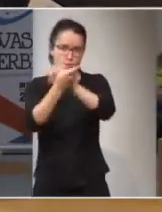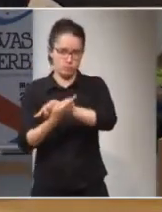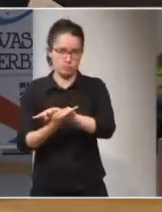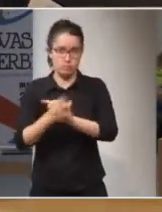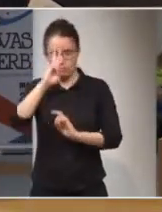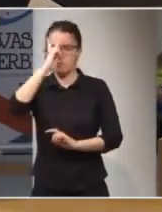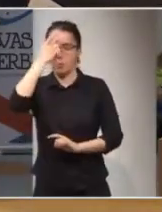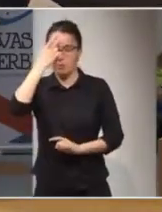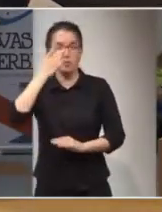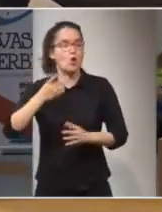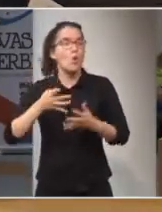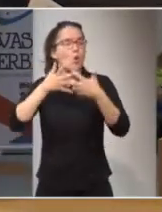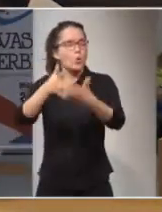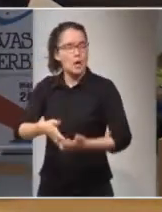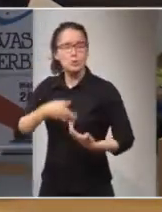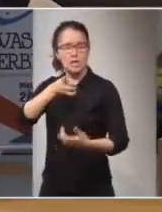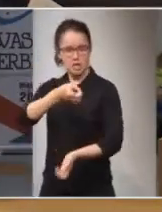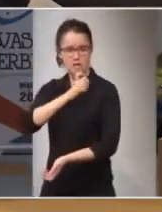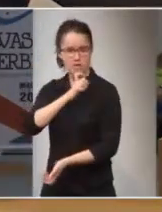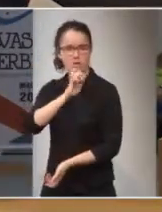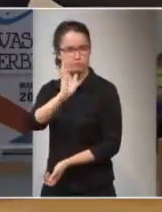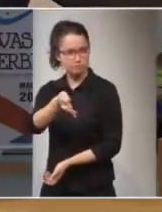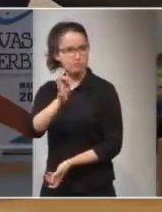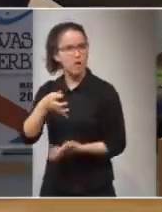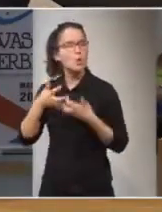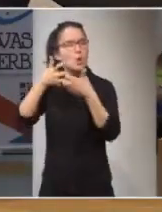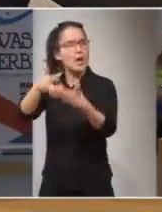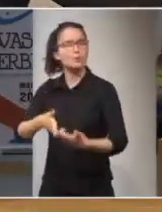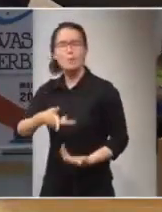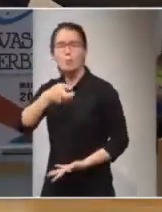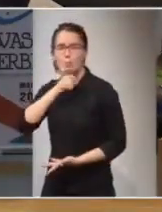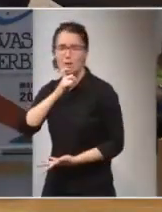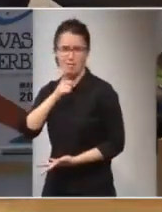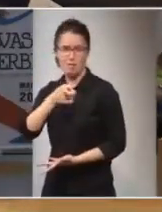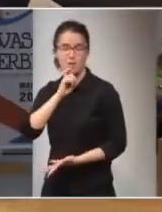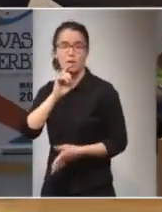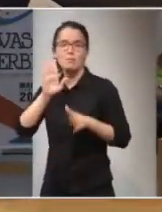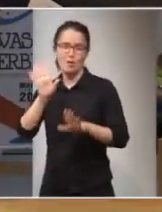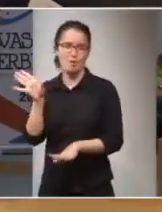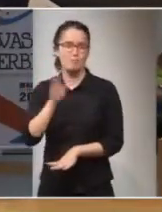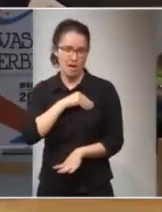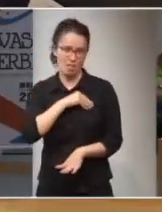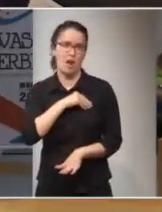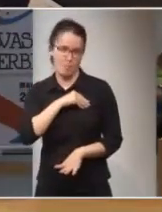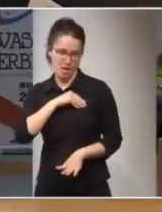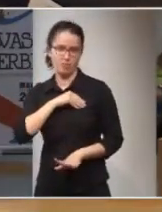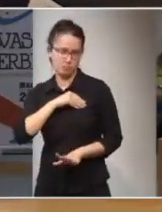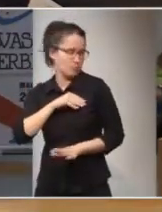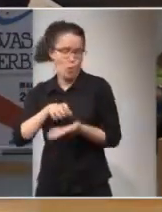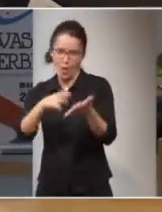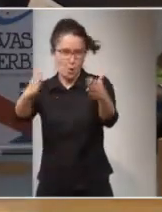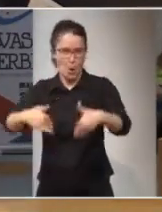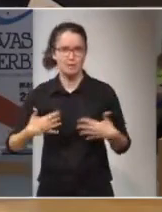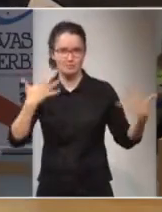Es una guerra difícil, es una lucha muy difícil, pero merece la pena librarla, sin lugar a dudas.